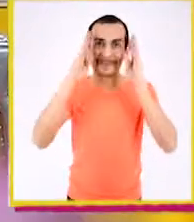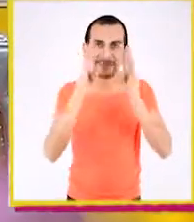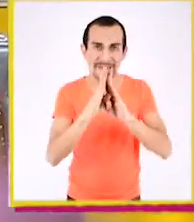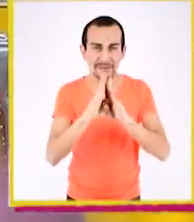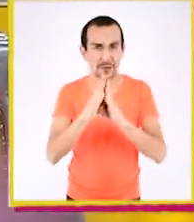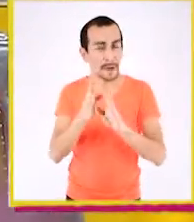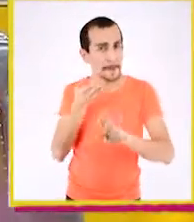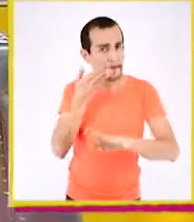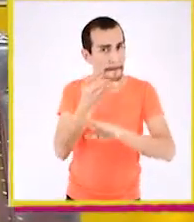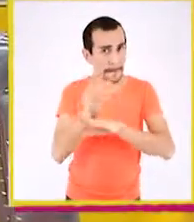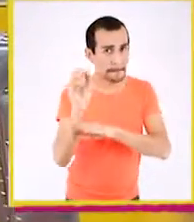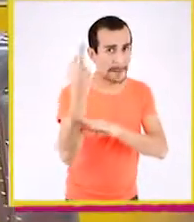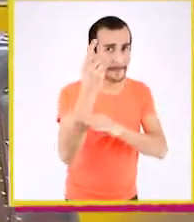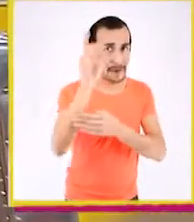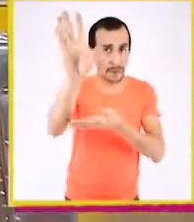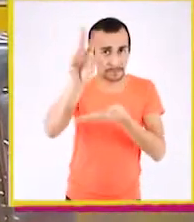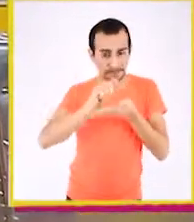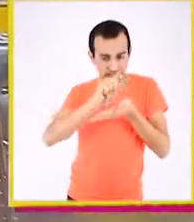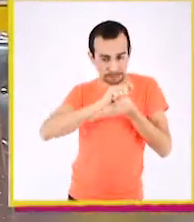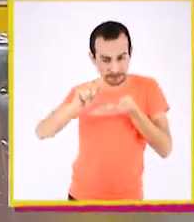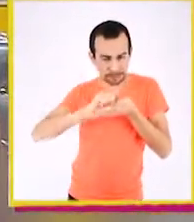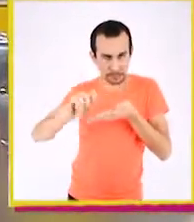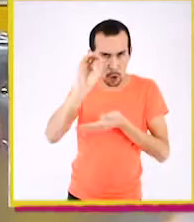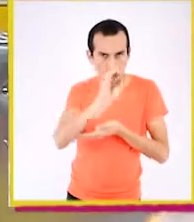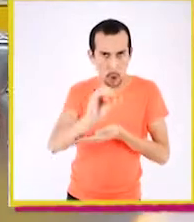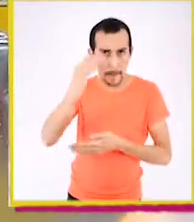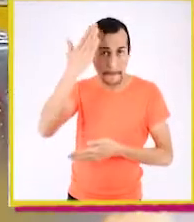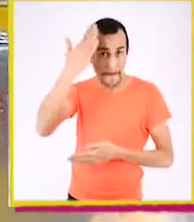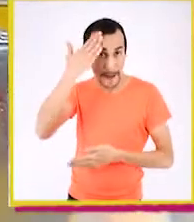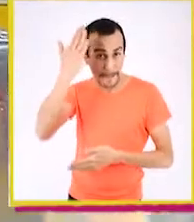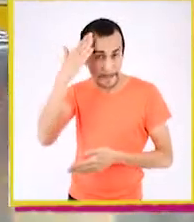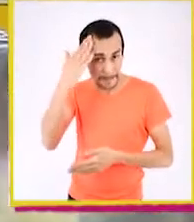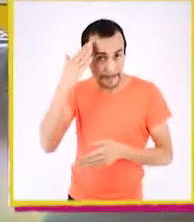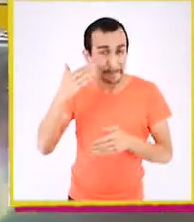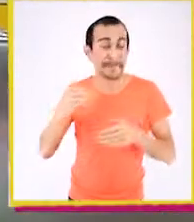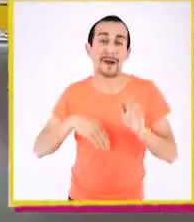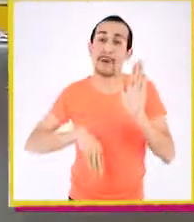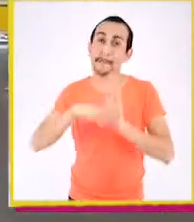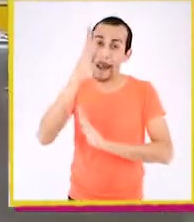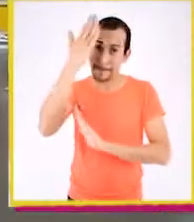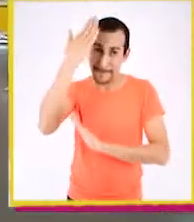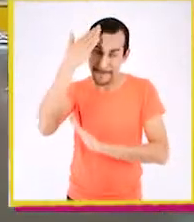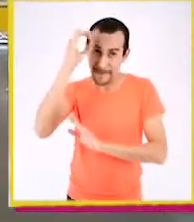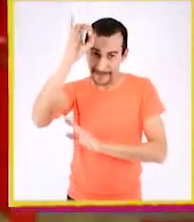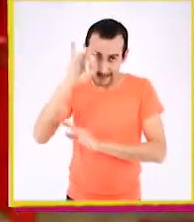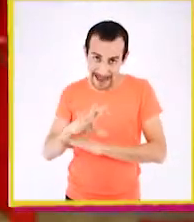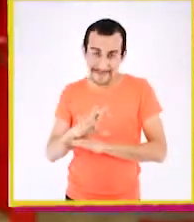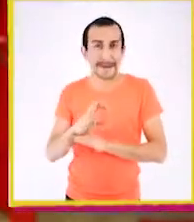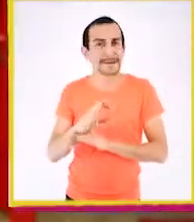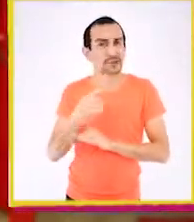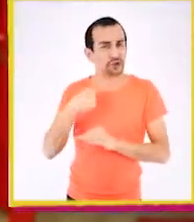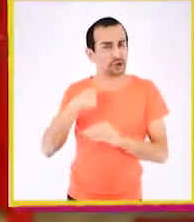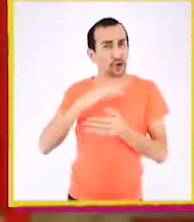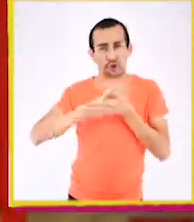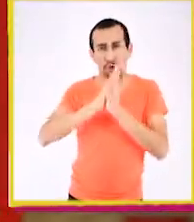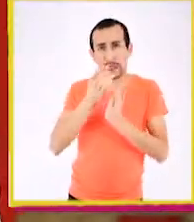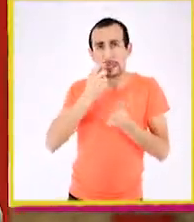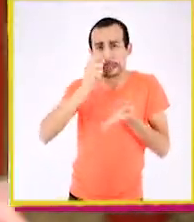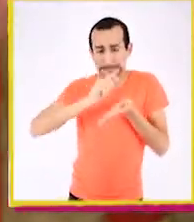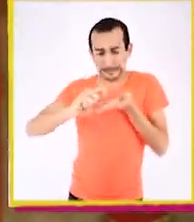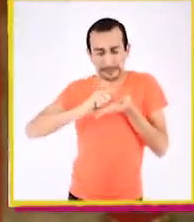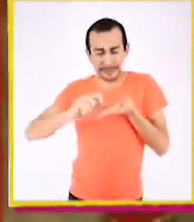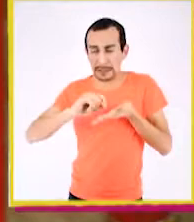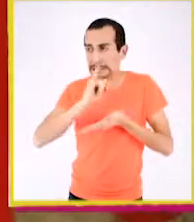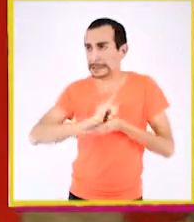atención. Les recomiendo que primero anoten o memoricen, para los que tienen mejor memoria. Yo anoto